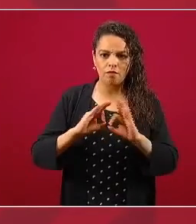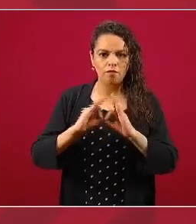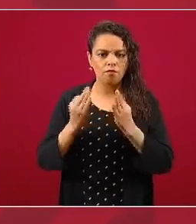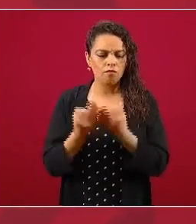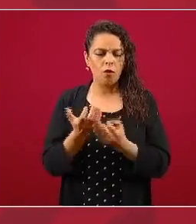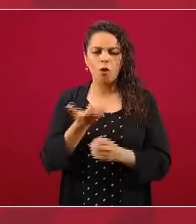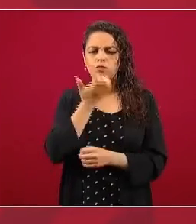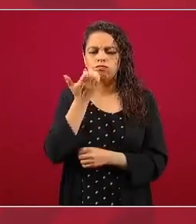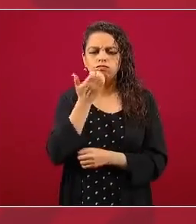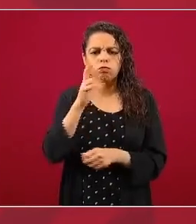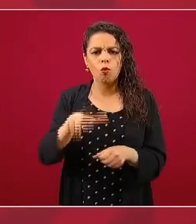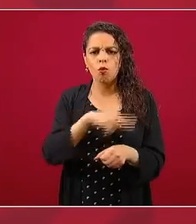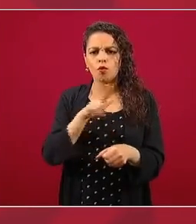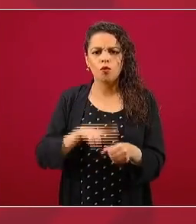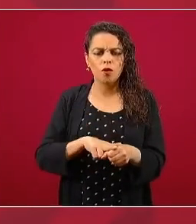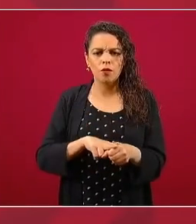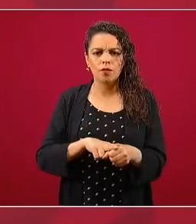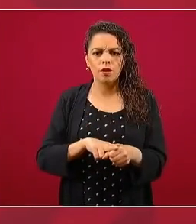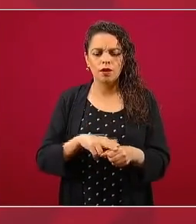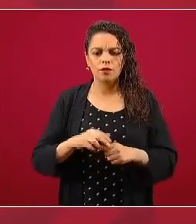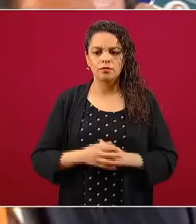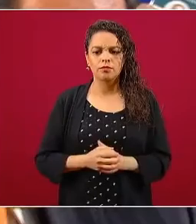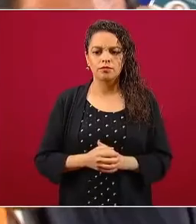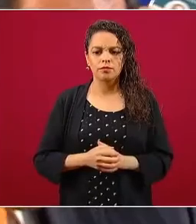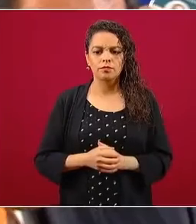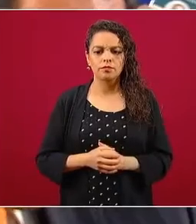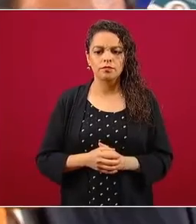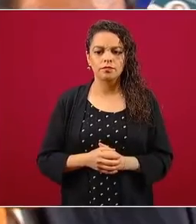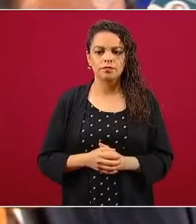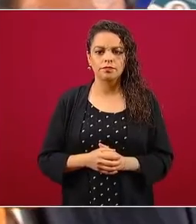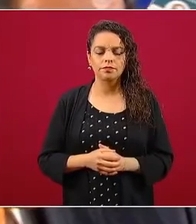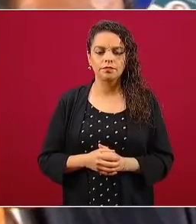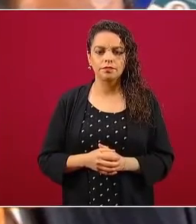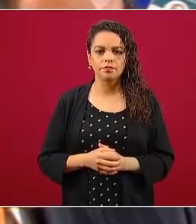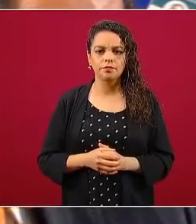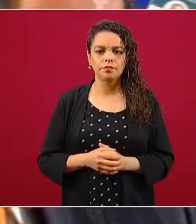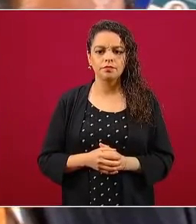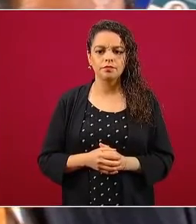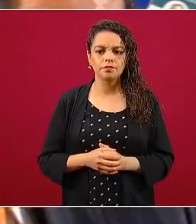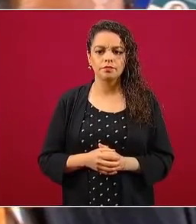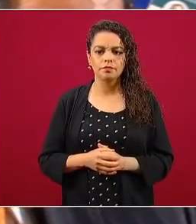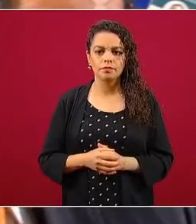tradicionales. Bueno, el contrato dice no convencionales. Así es. No,